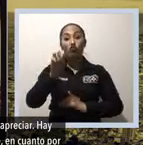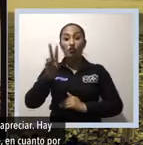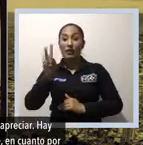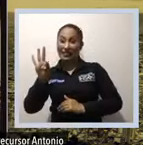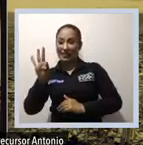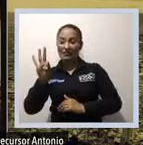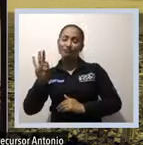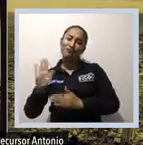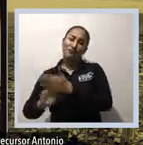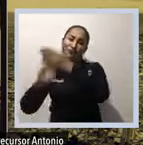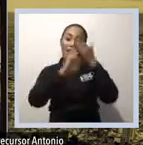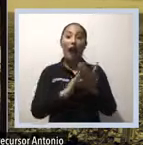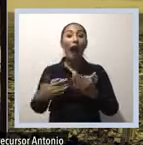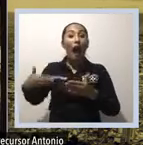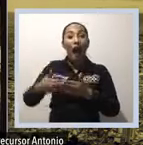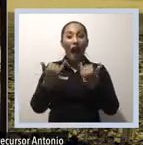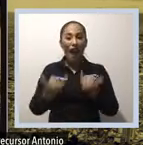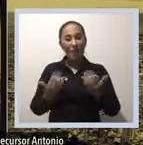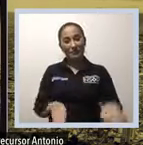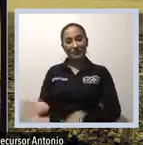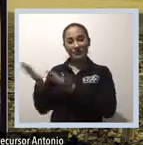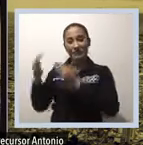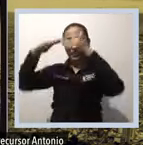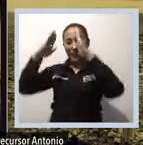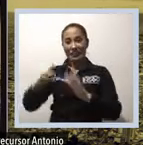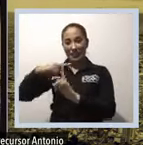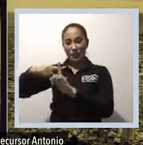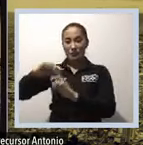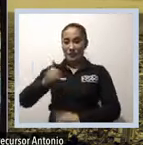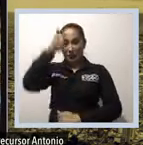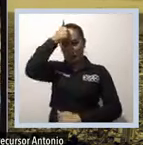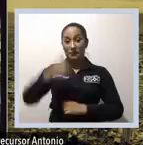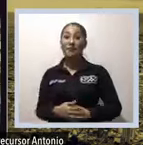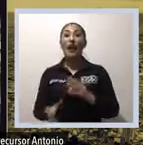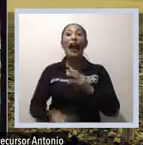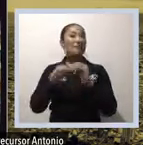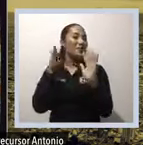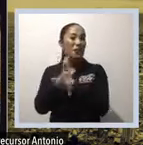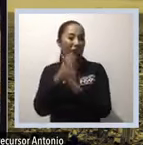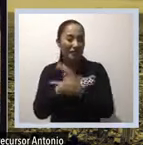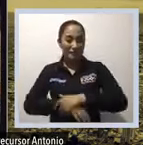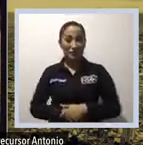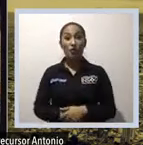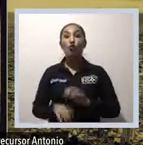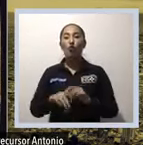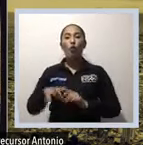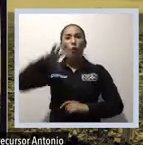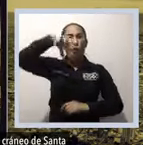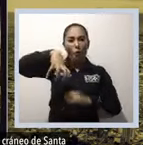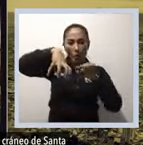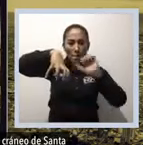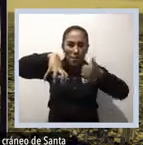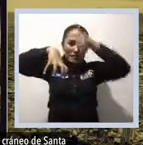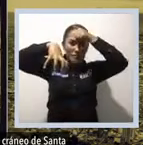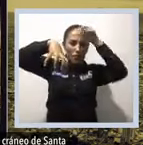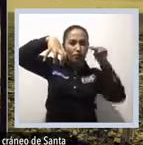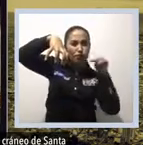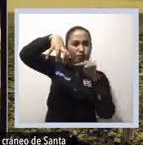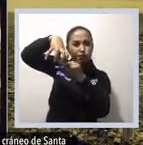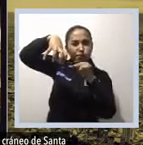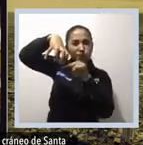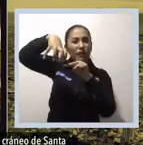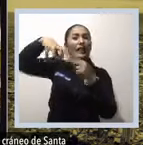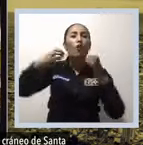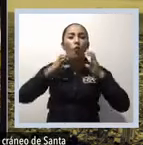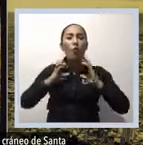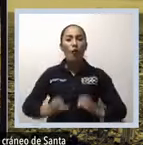por ejemplo, en sus capillas. En una de sus capillas reposan los restos del precursor Antonio Nariño, también del fundador Gonzalo Jiménez de Quesada, del pintor